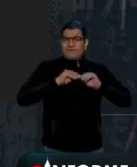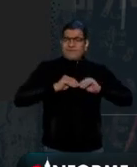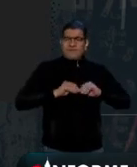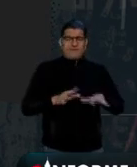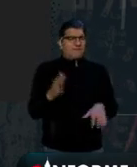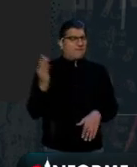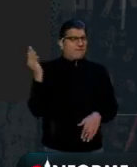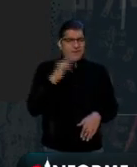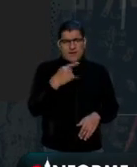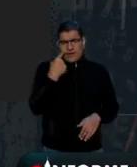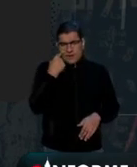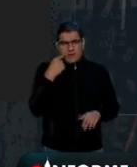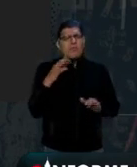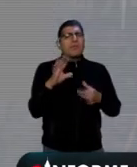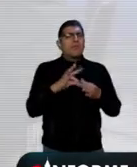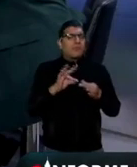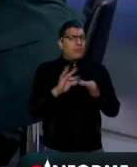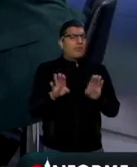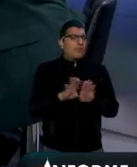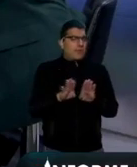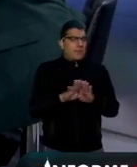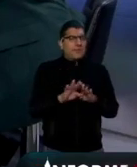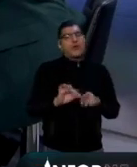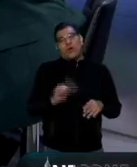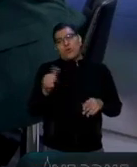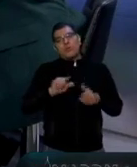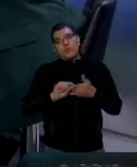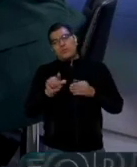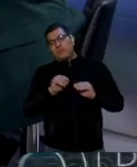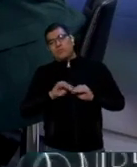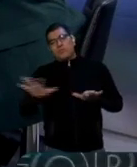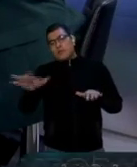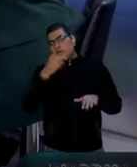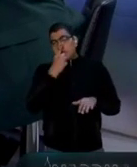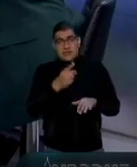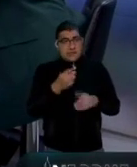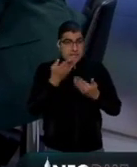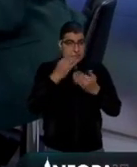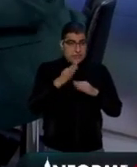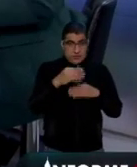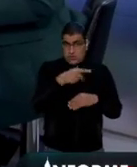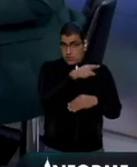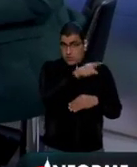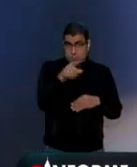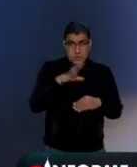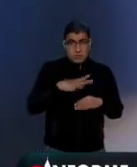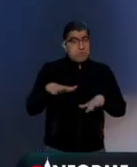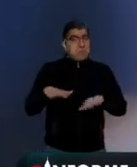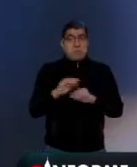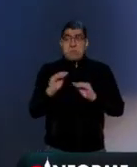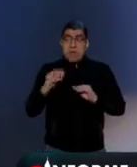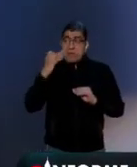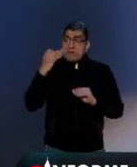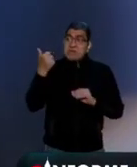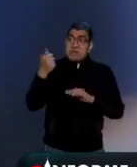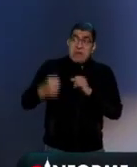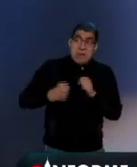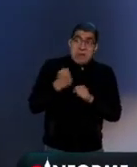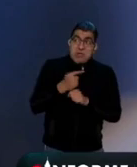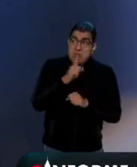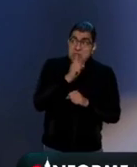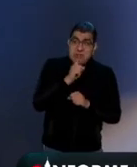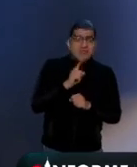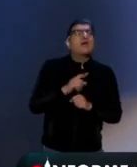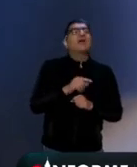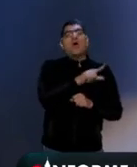Vamos a ver por qué. Después saca otro tuit y dice, las cuentas bancarias sin movimientos en los últimos seis años serán